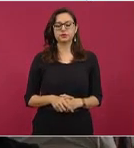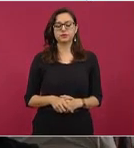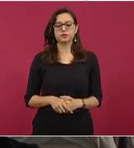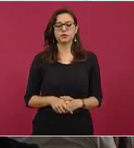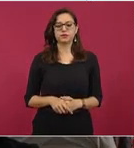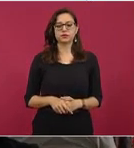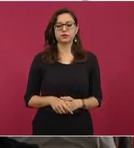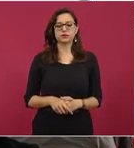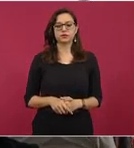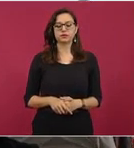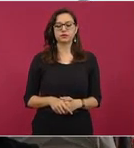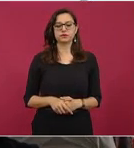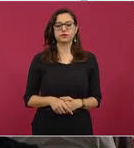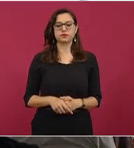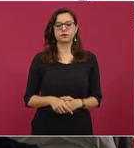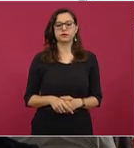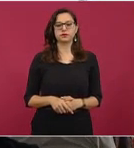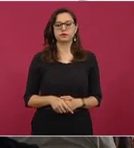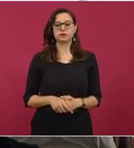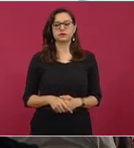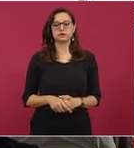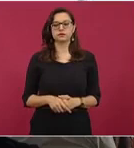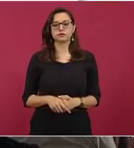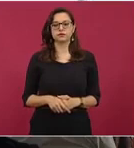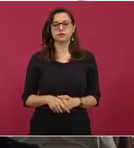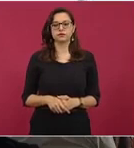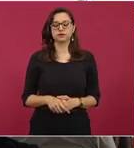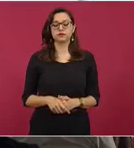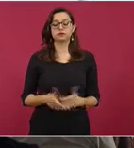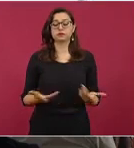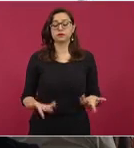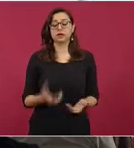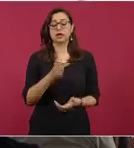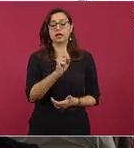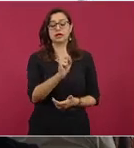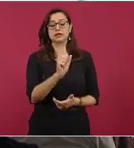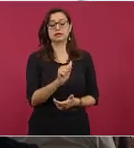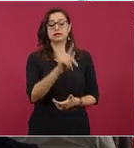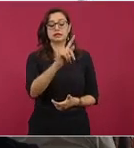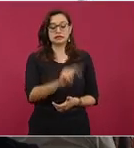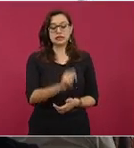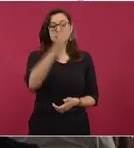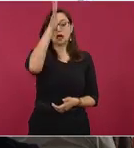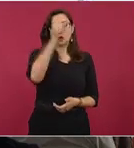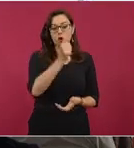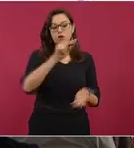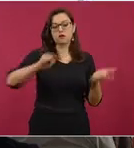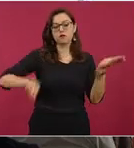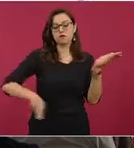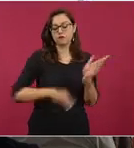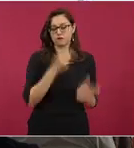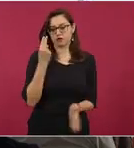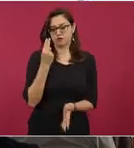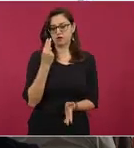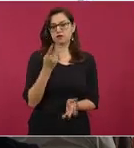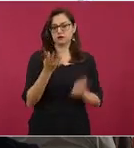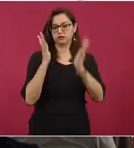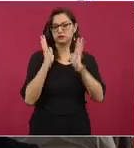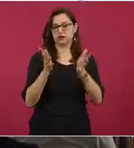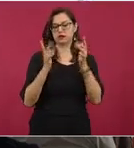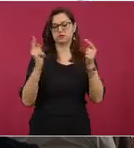Nosotros tenemos ya un acuerdo de colaboración con el SAT desde el 2008, donde tenían todos estos